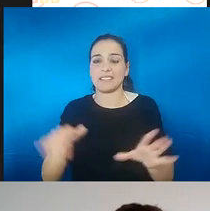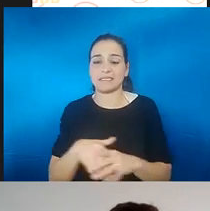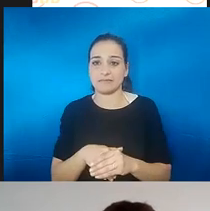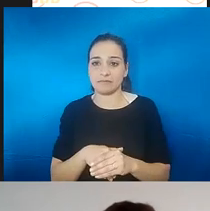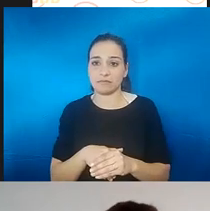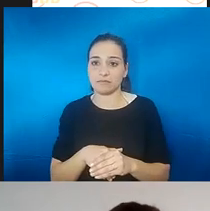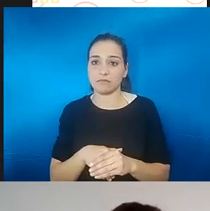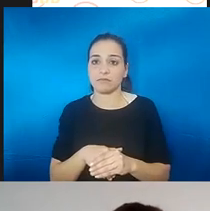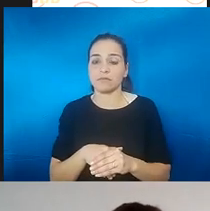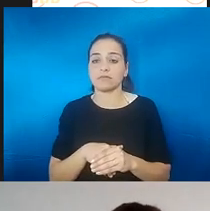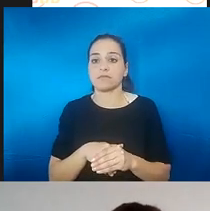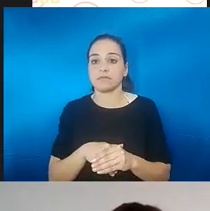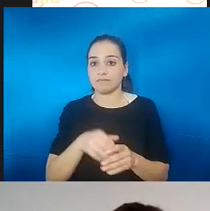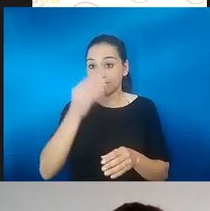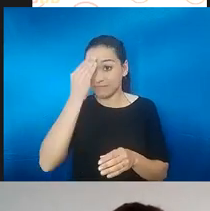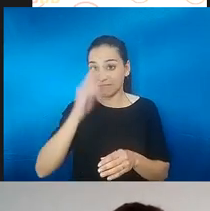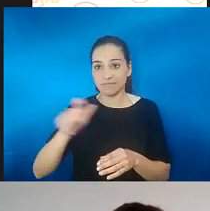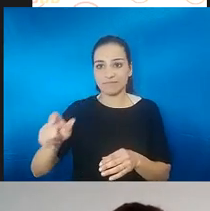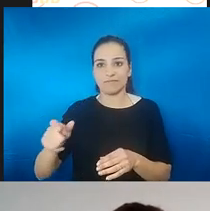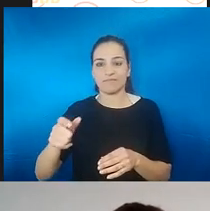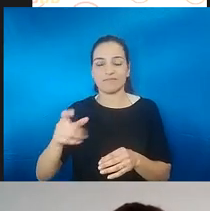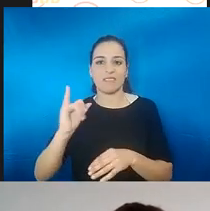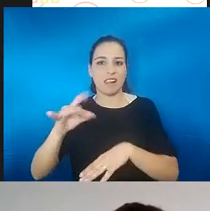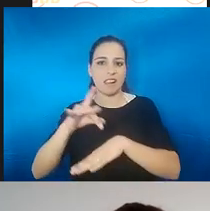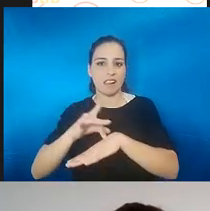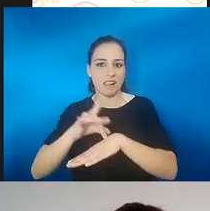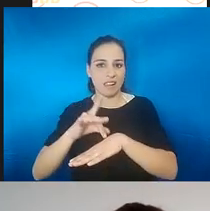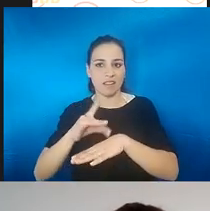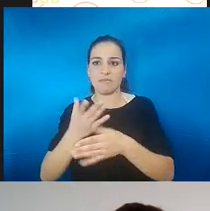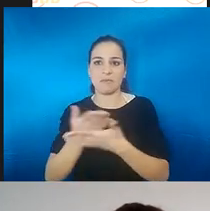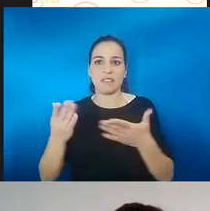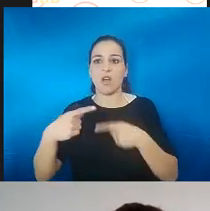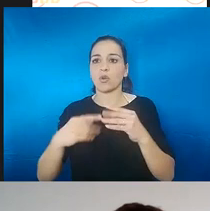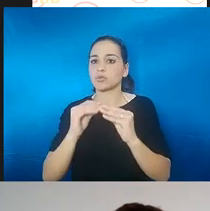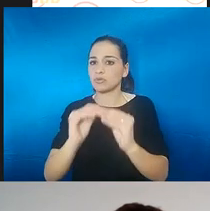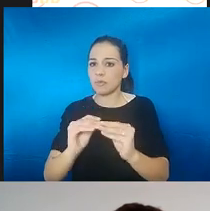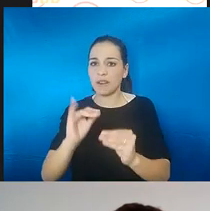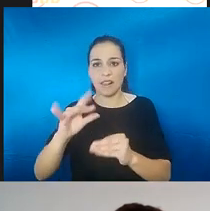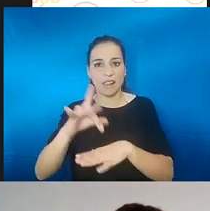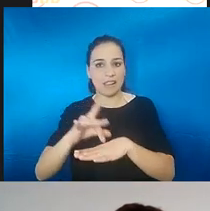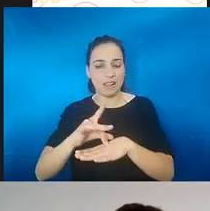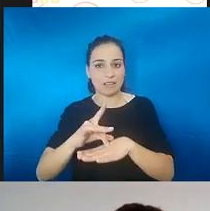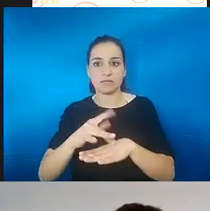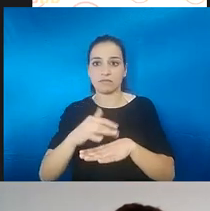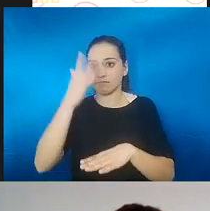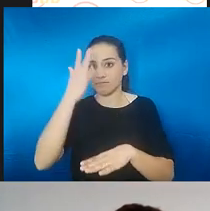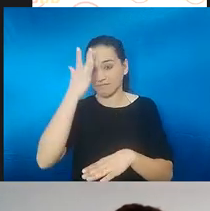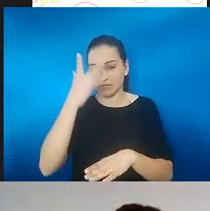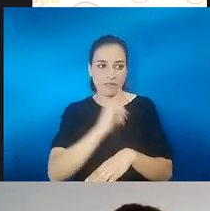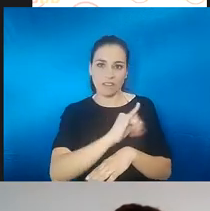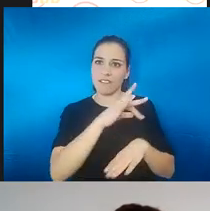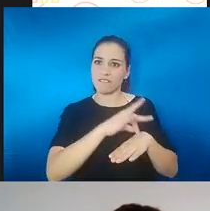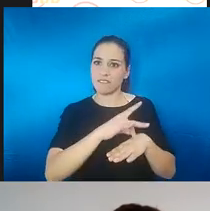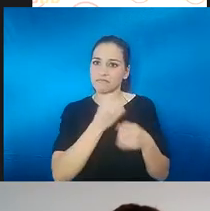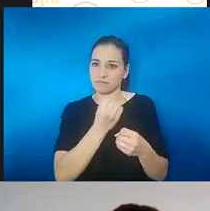imaginaos que vosotros, que para cualquier enfermedad que tuvierais o ha tenido algún familiar vuestro, no solo nos ayuden, sino que os digan que no... Como que